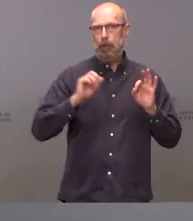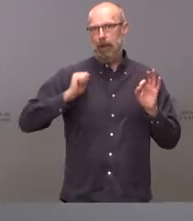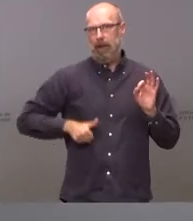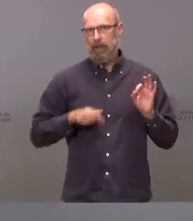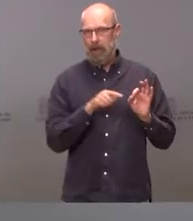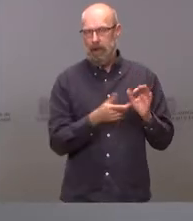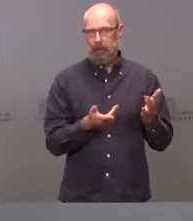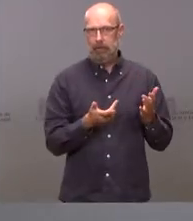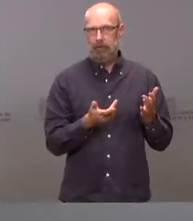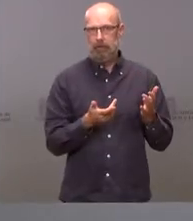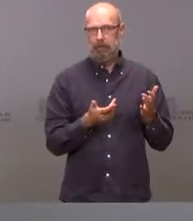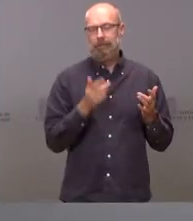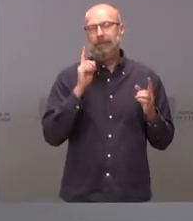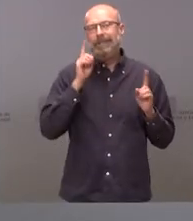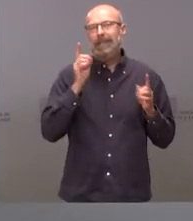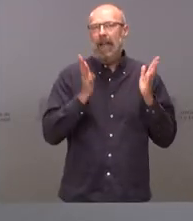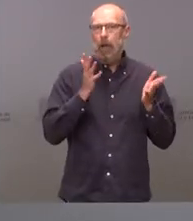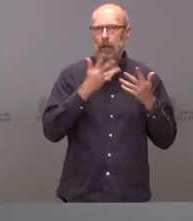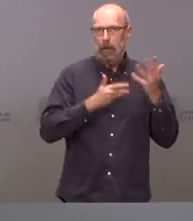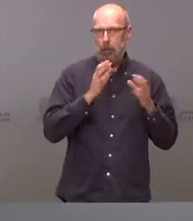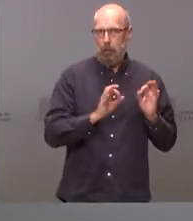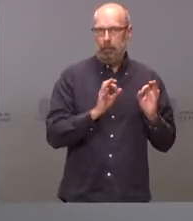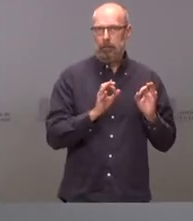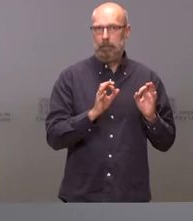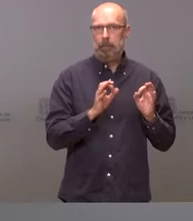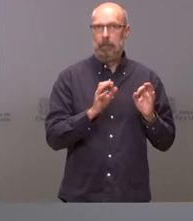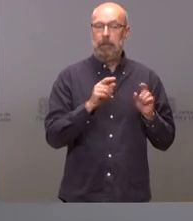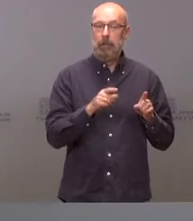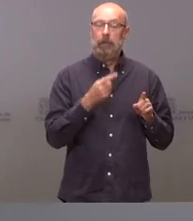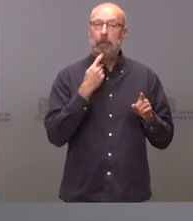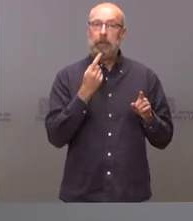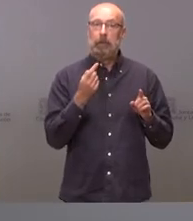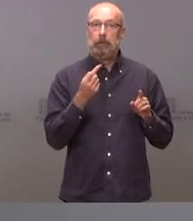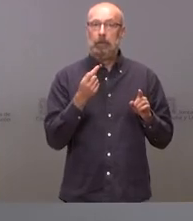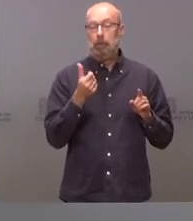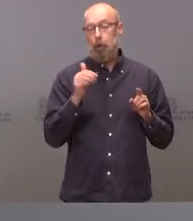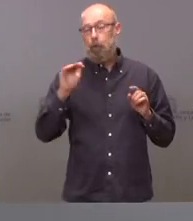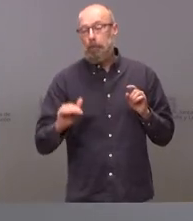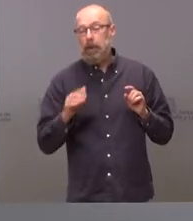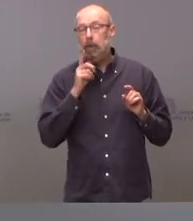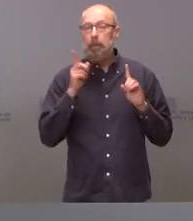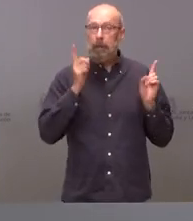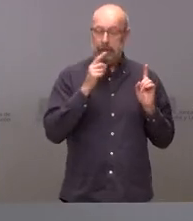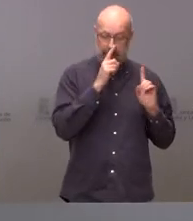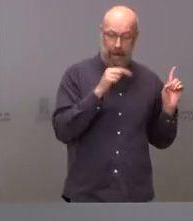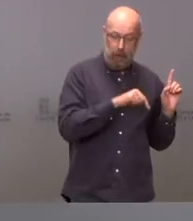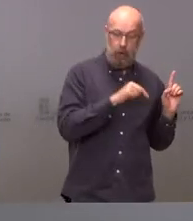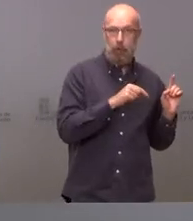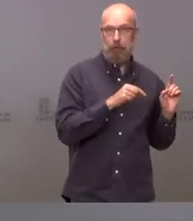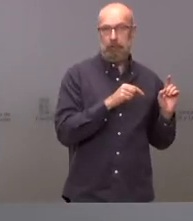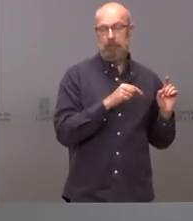Esta deuda, paradójicamente, es algo menor de la prevista para finalizar este ejercicio, que estaría en el 23,8%.